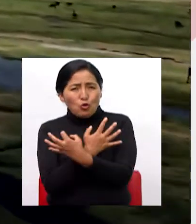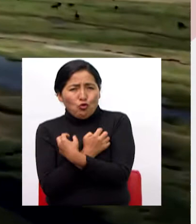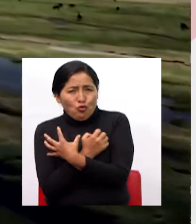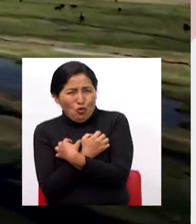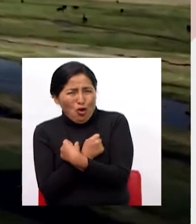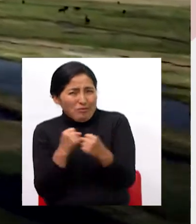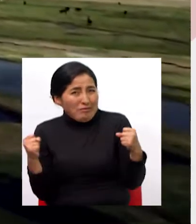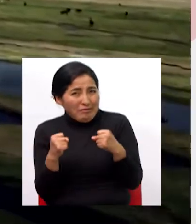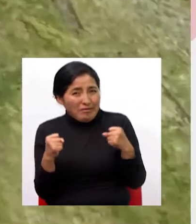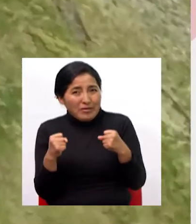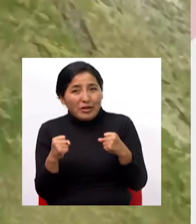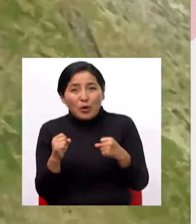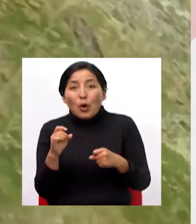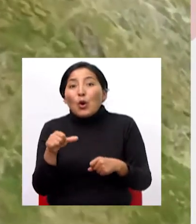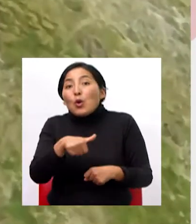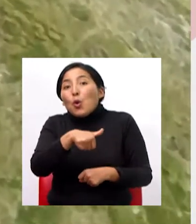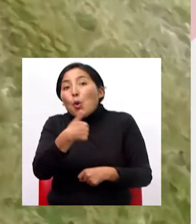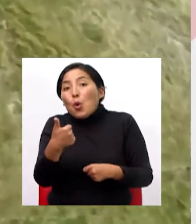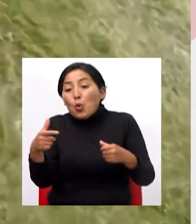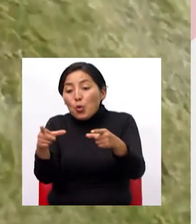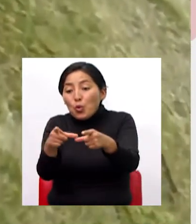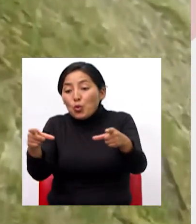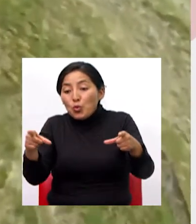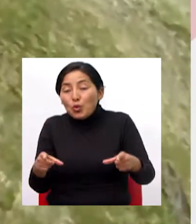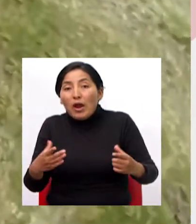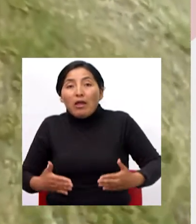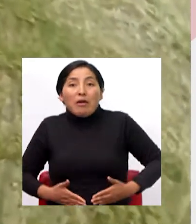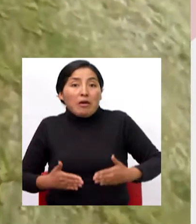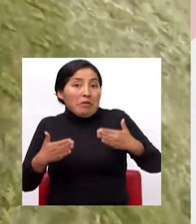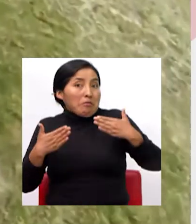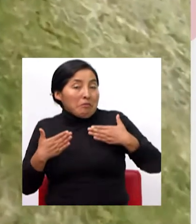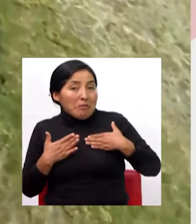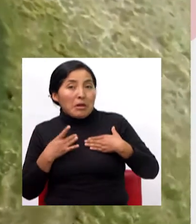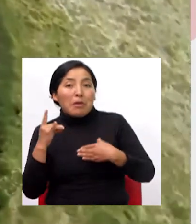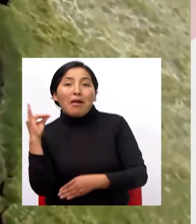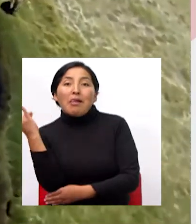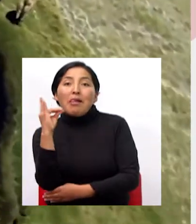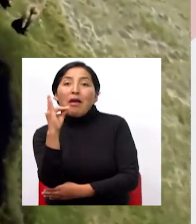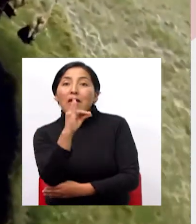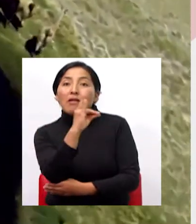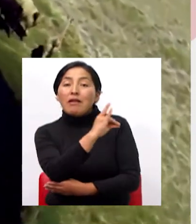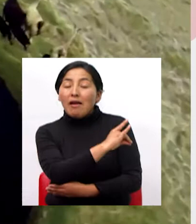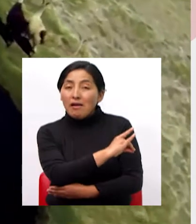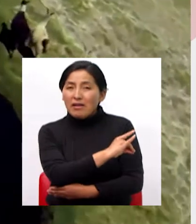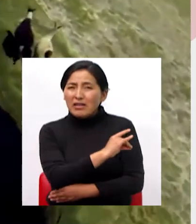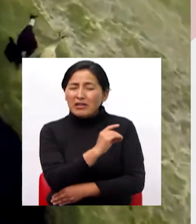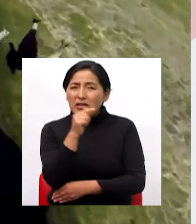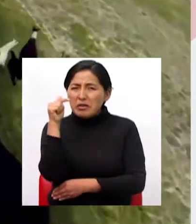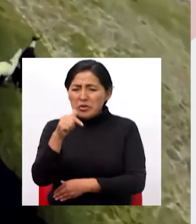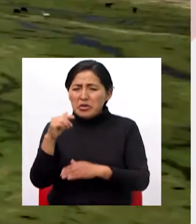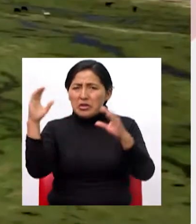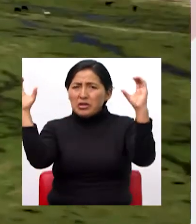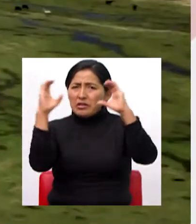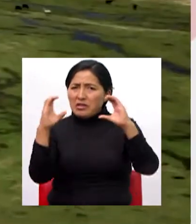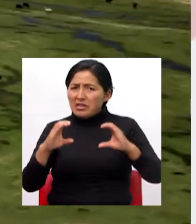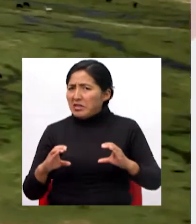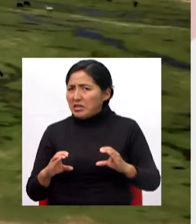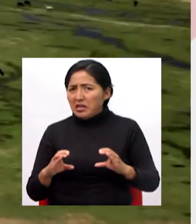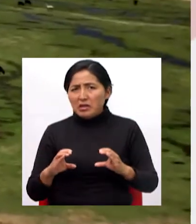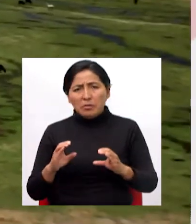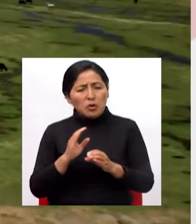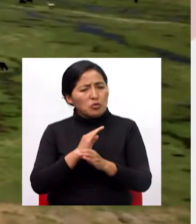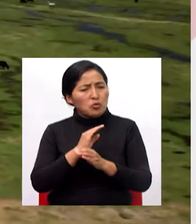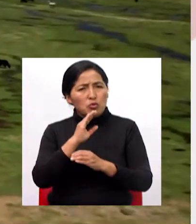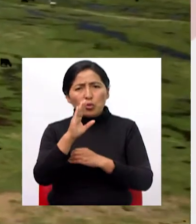generalmente estos lugares durante todo el año son de un clima demasiado frío